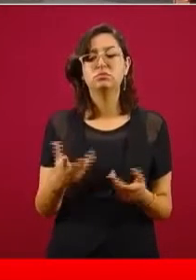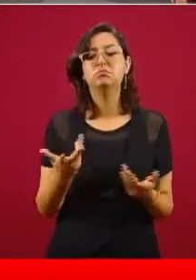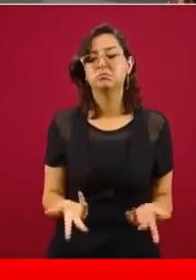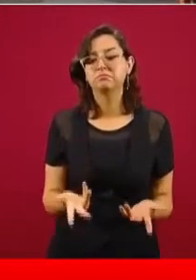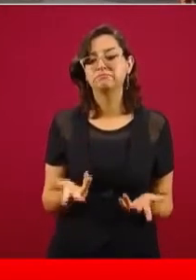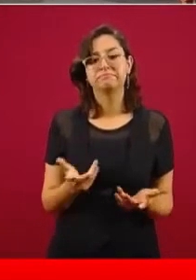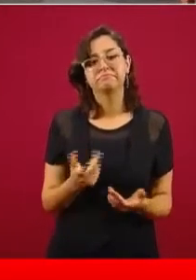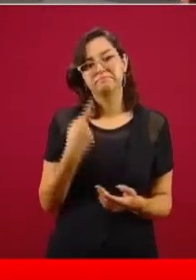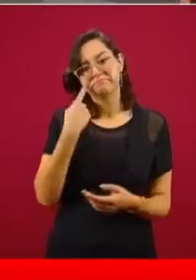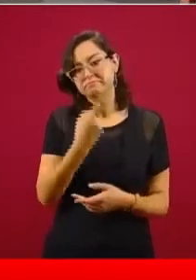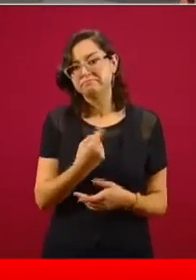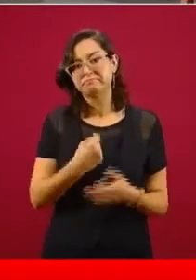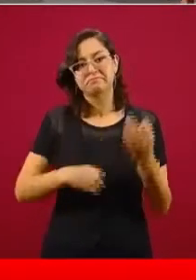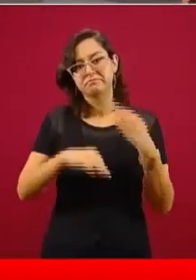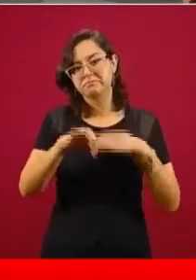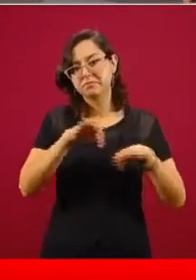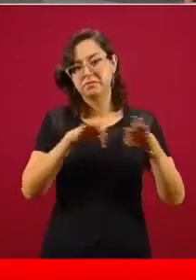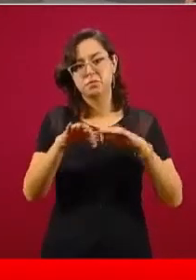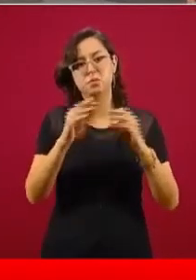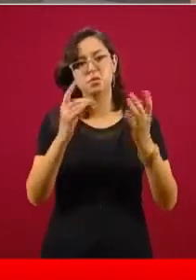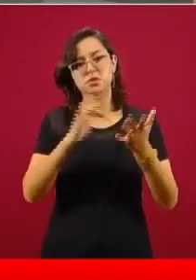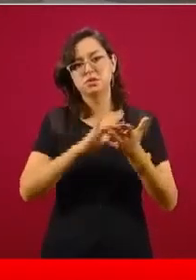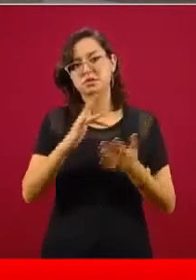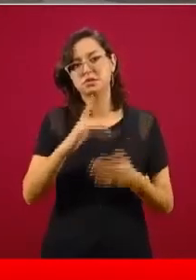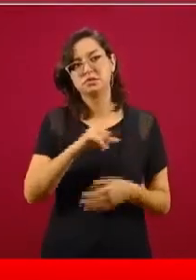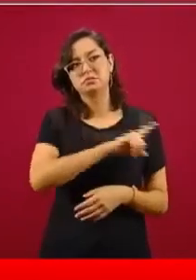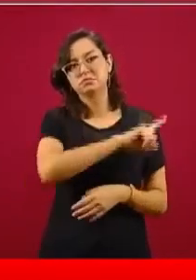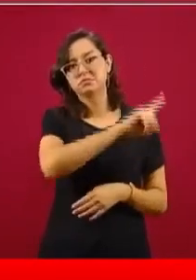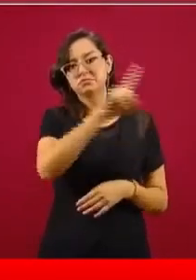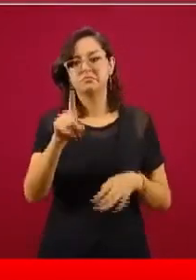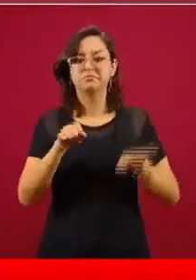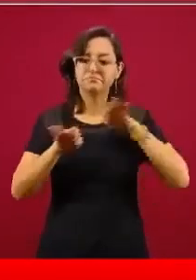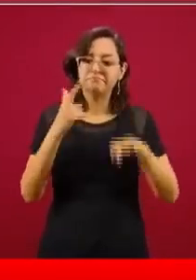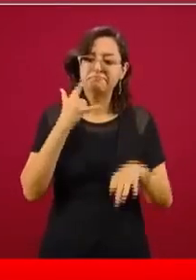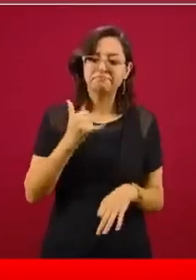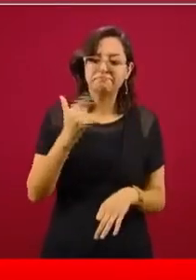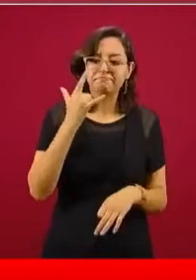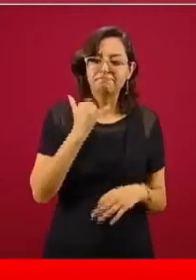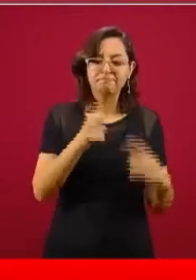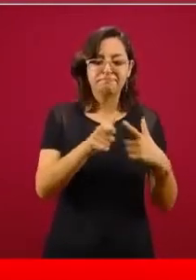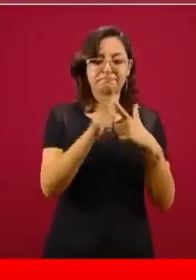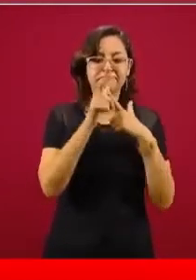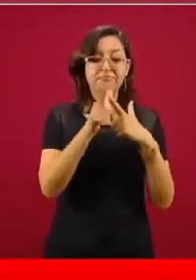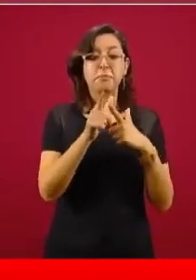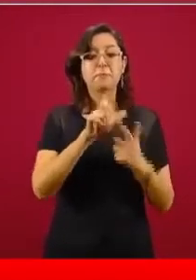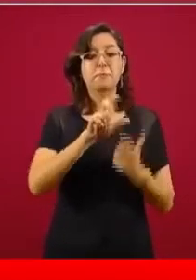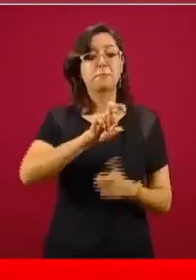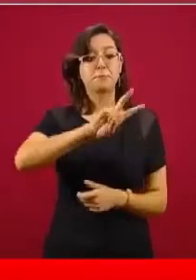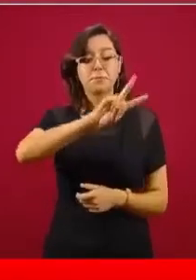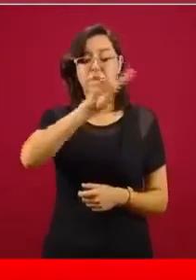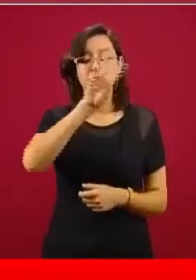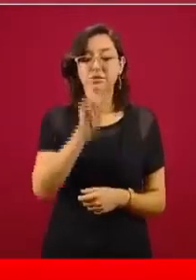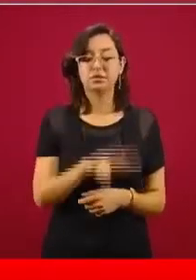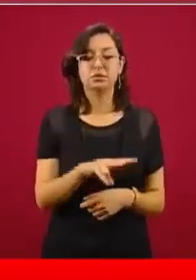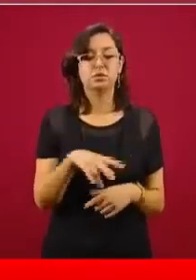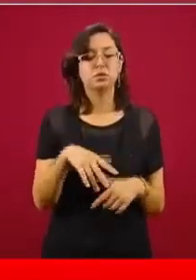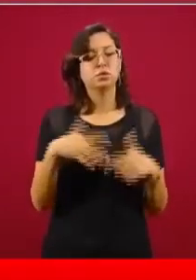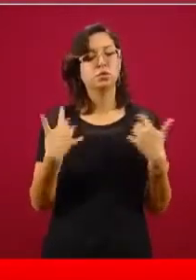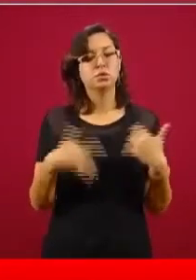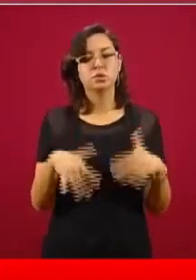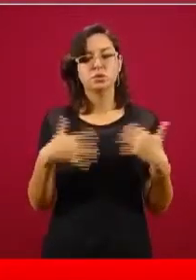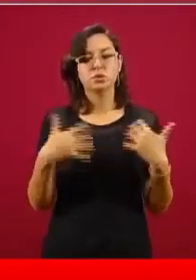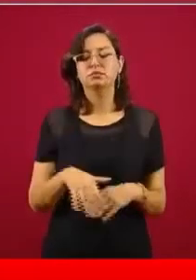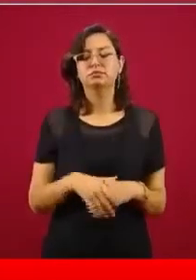yo les agradezco desde aquí a todo el personal de los consulados su dedicación y su trabajo, que la verdad han hecho un trabajo